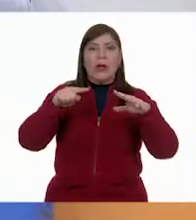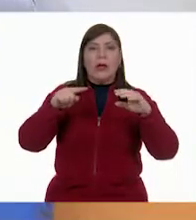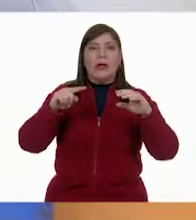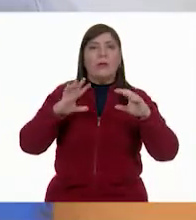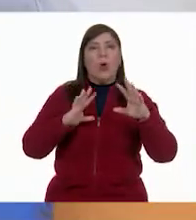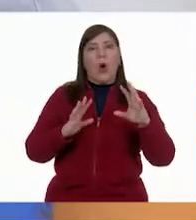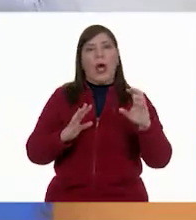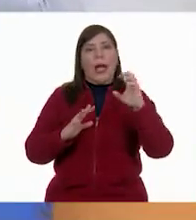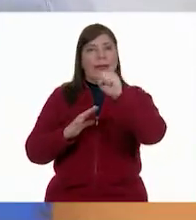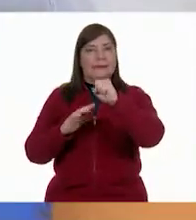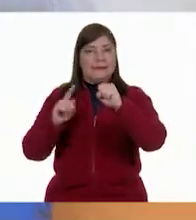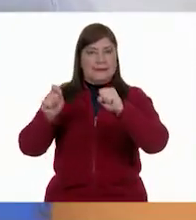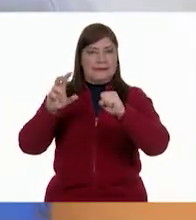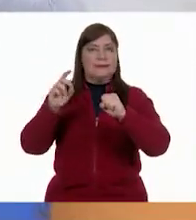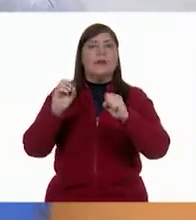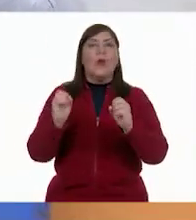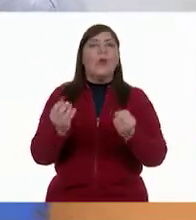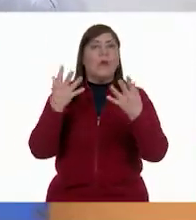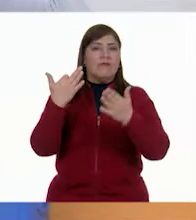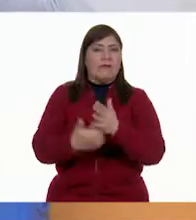20 libros. 20.